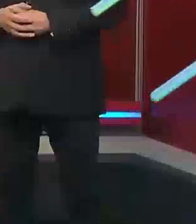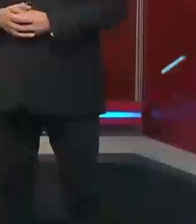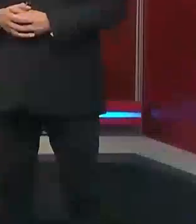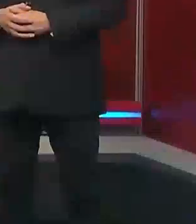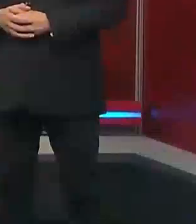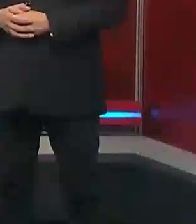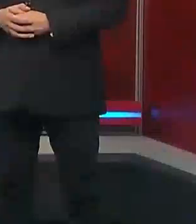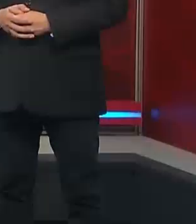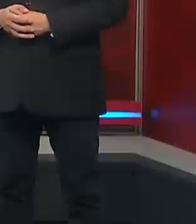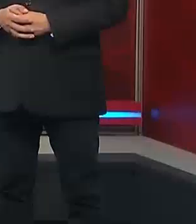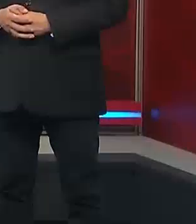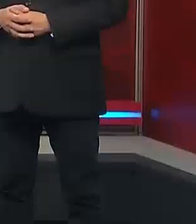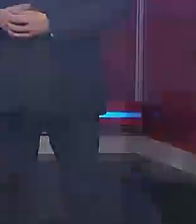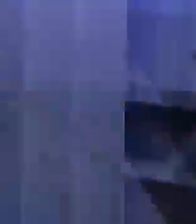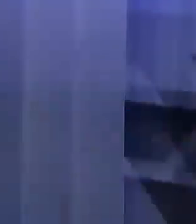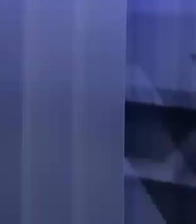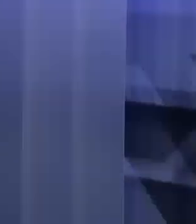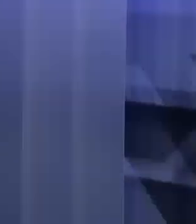Ñuble.